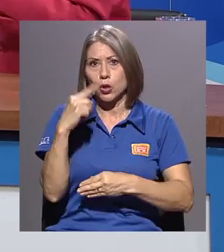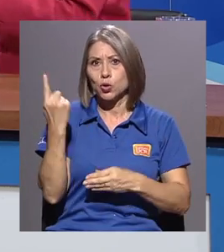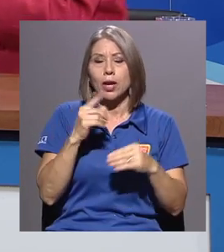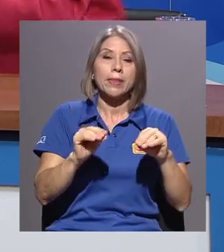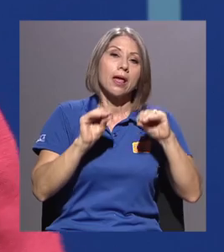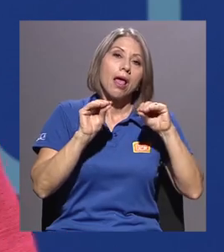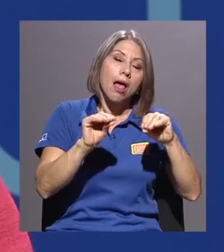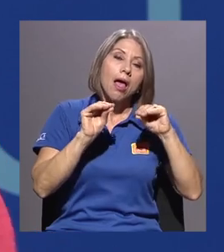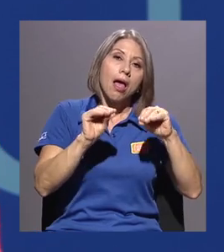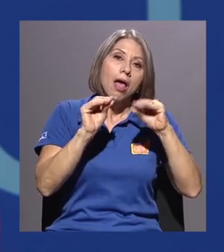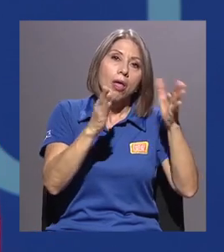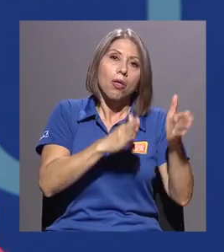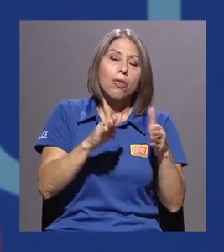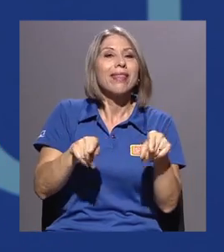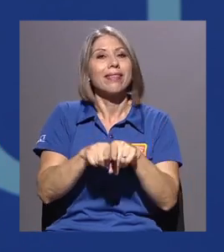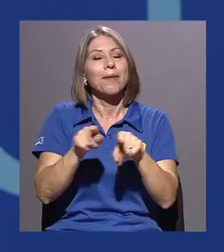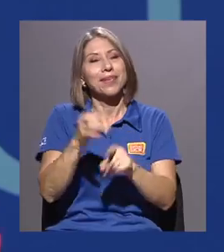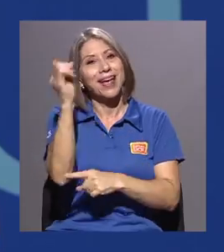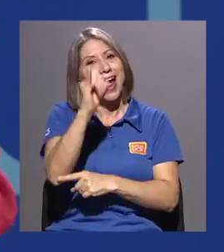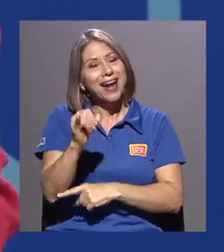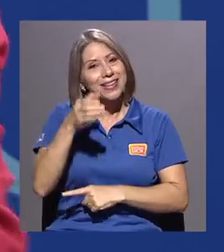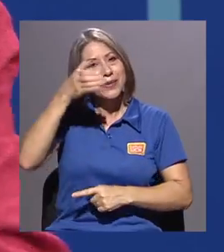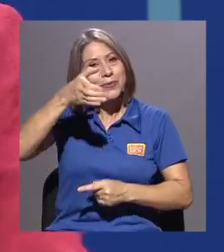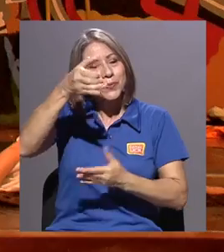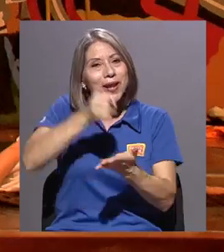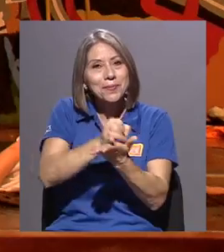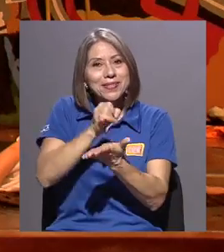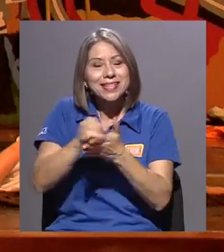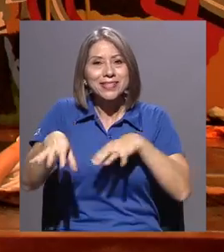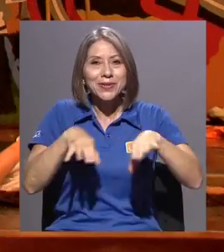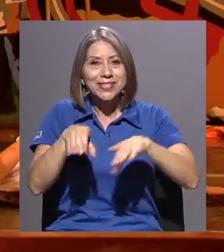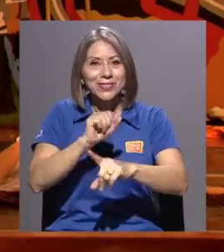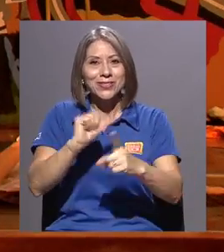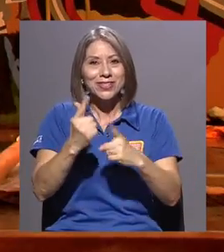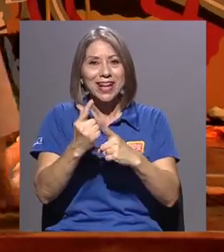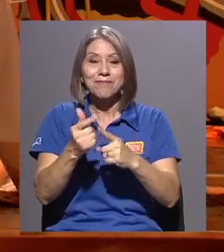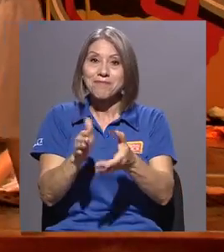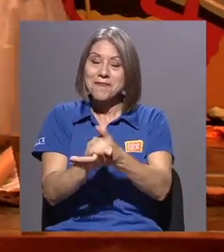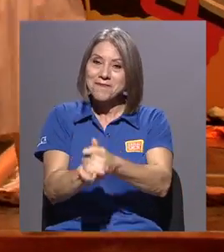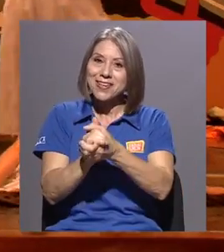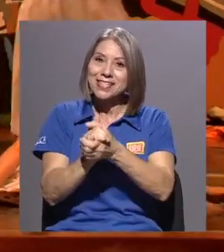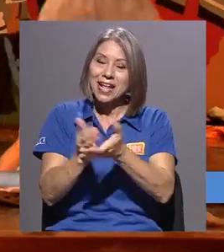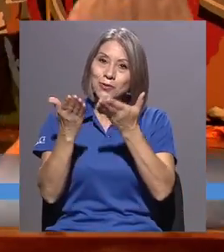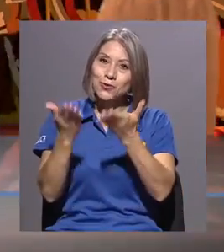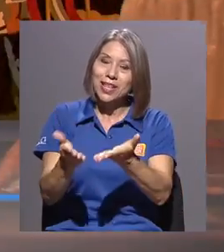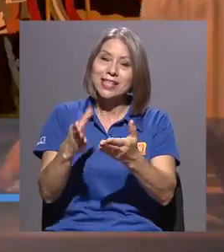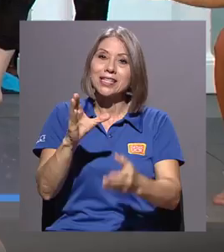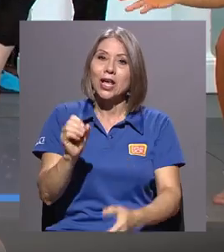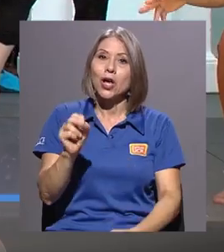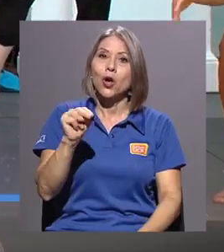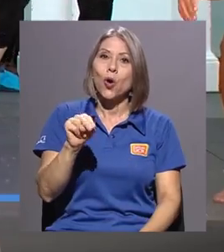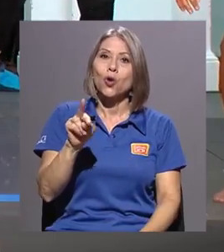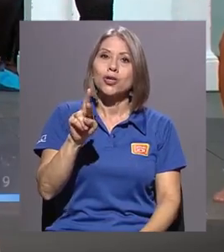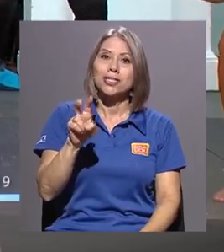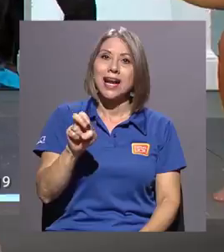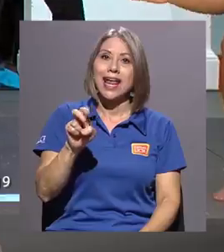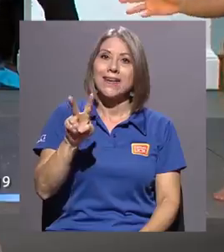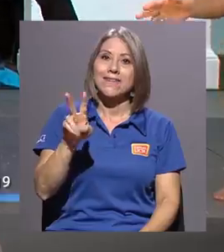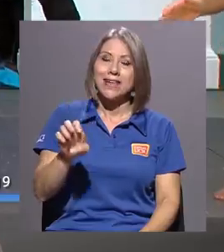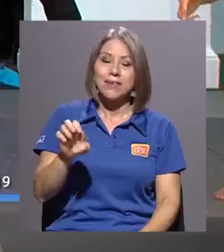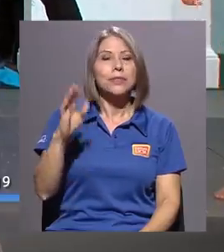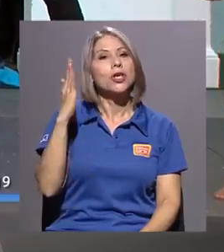sino también en arte, cultura, investigación y acción social. Felicitarlos a ustedes en Conreve porque sé que es un